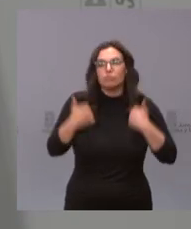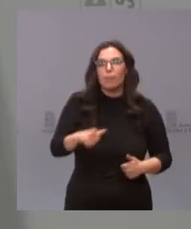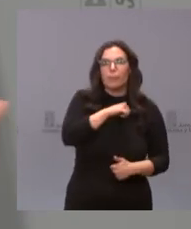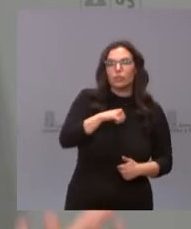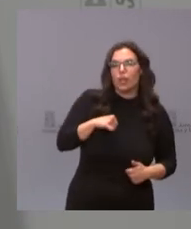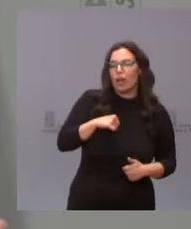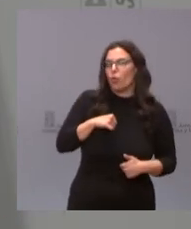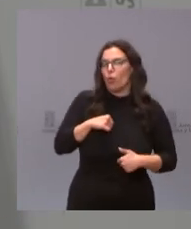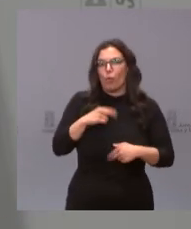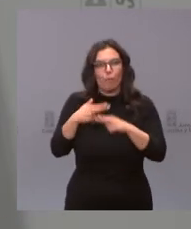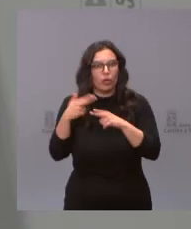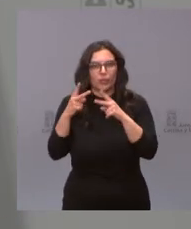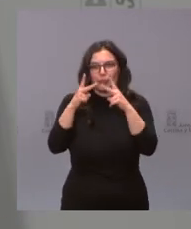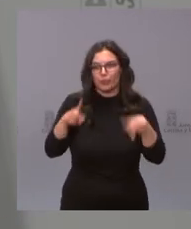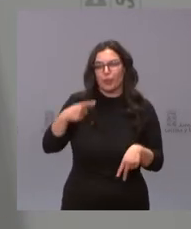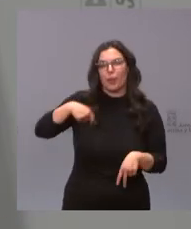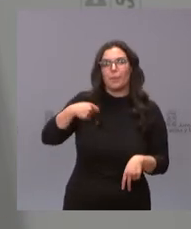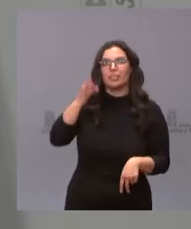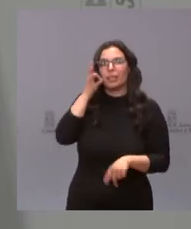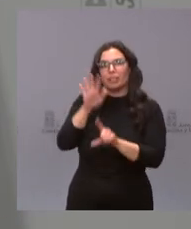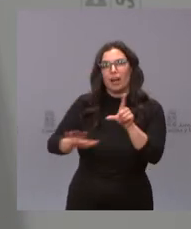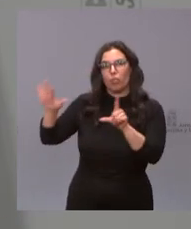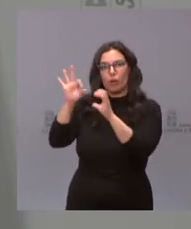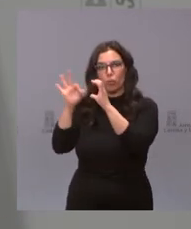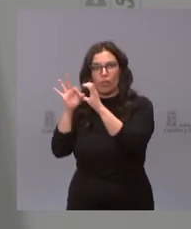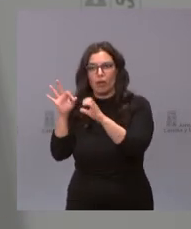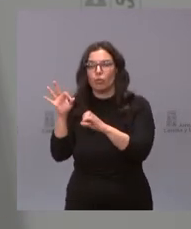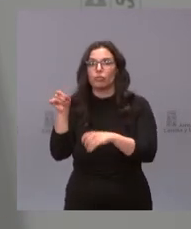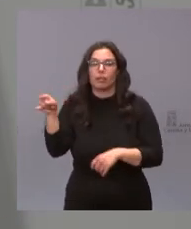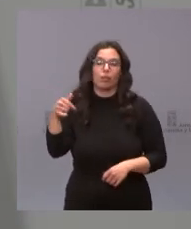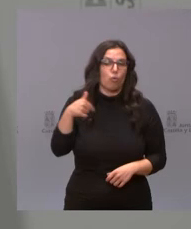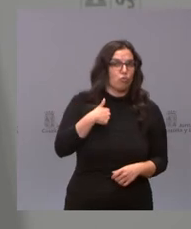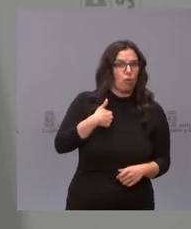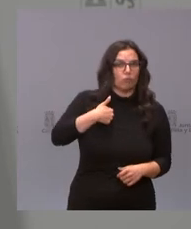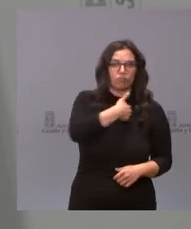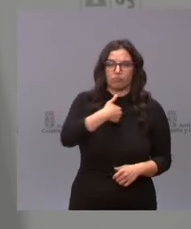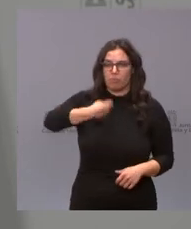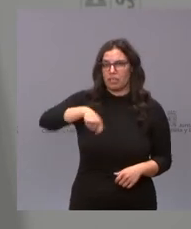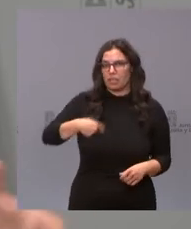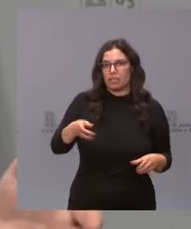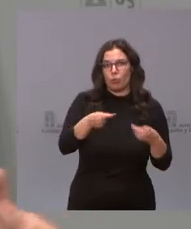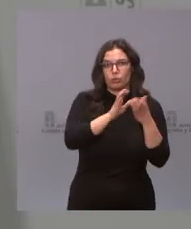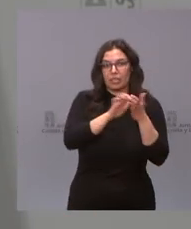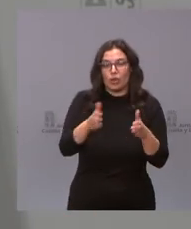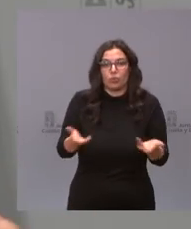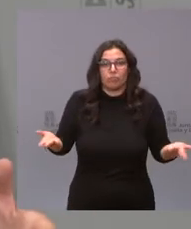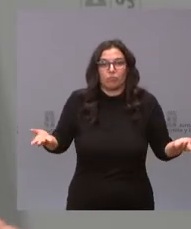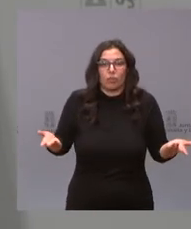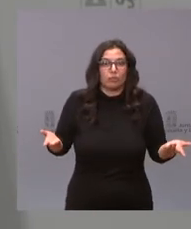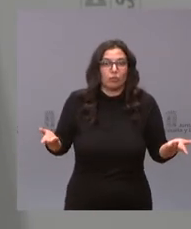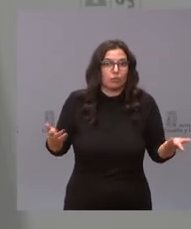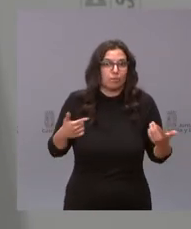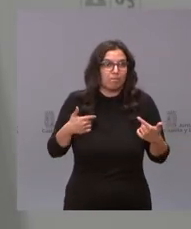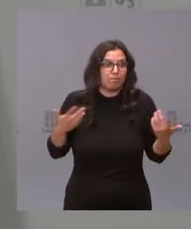tanto la presidenta nacional de Ciudadanos como yo como presidente de la Junta de Castilla y León por tanto yo